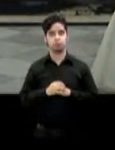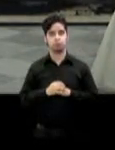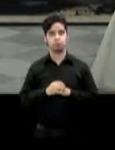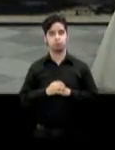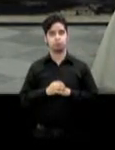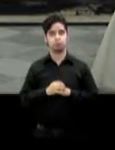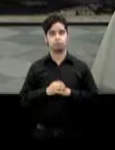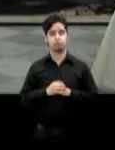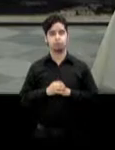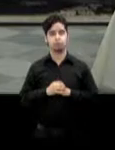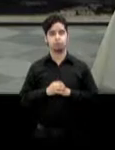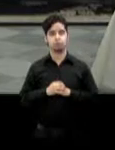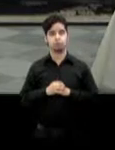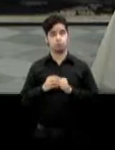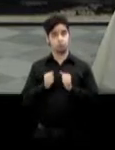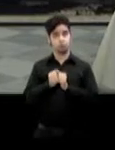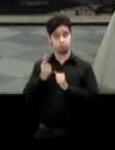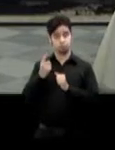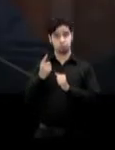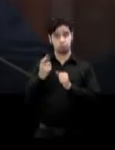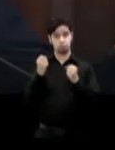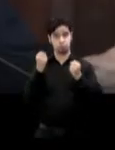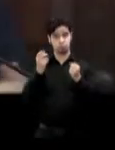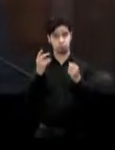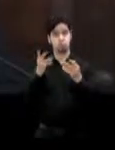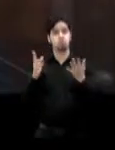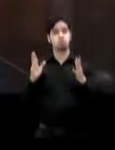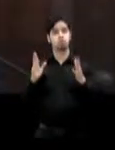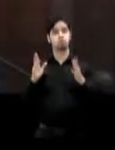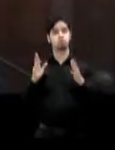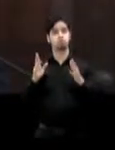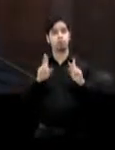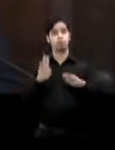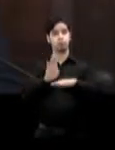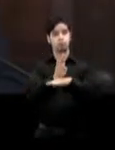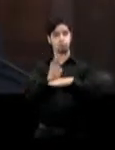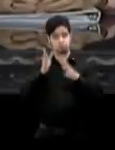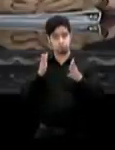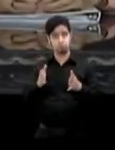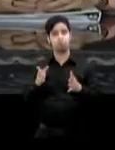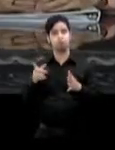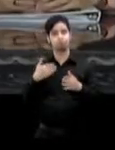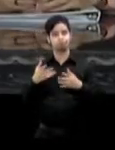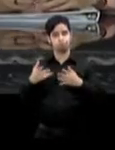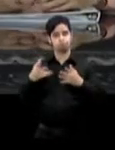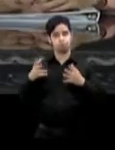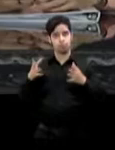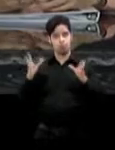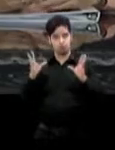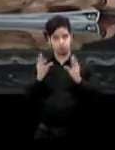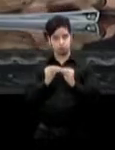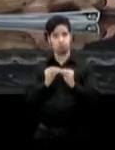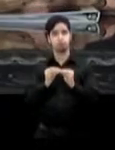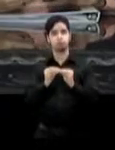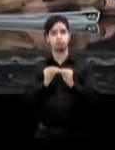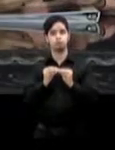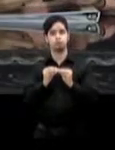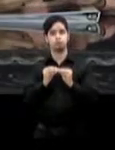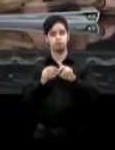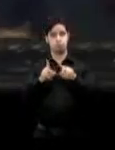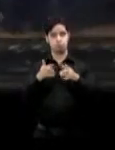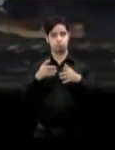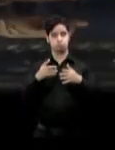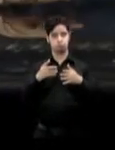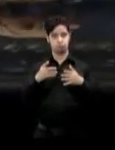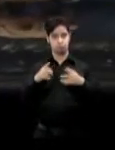ambas islas con la presencia de empresarios. El secretario de Estado calificó la visita como una histórica y el punto culminante de un proceso